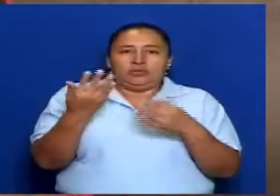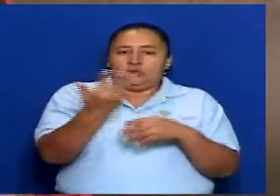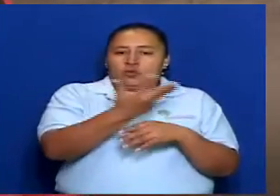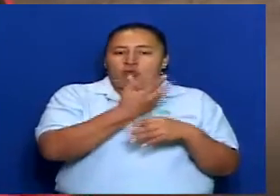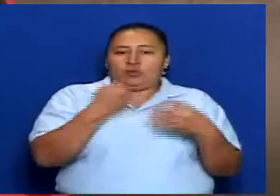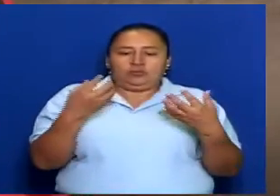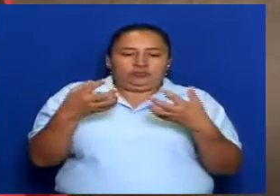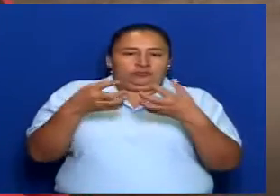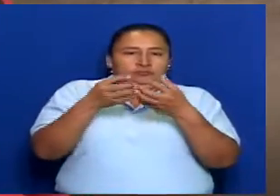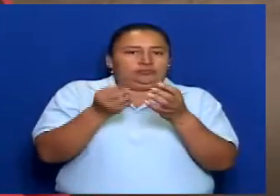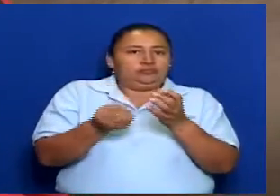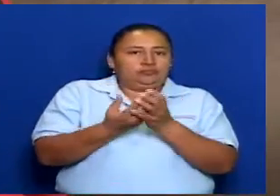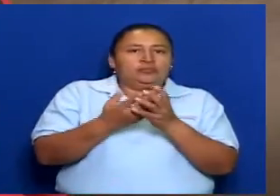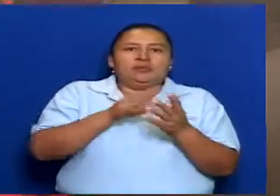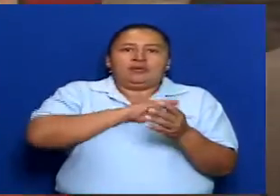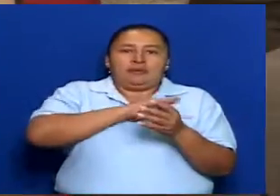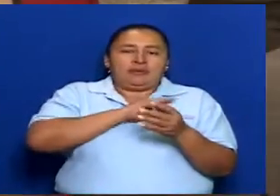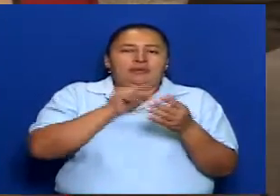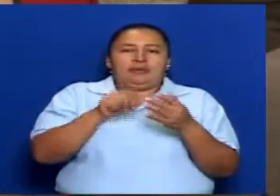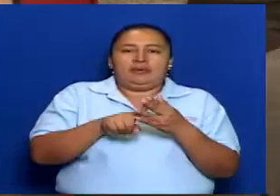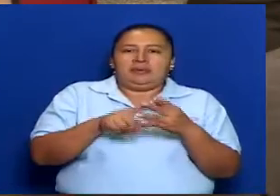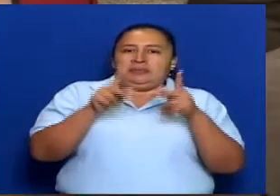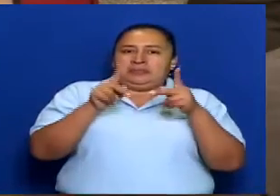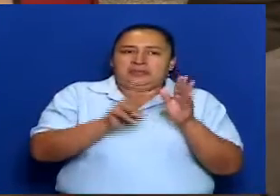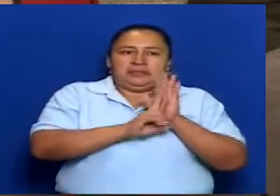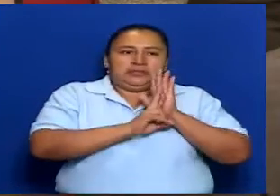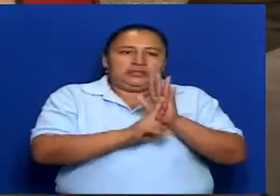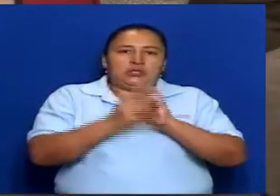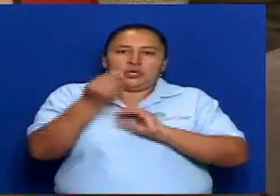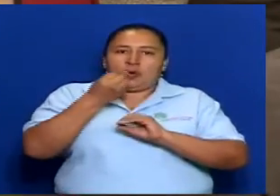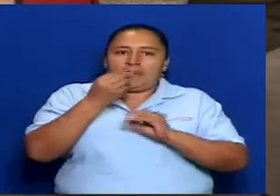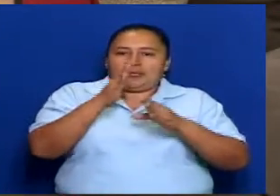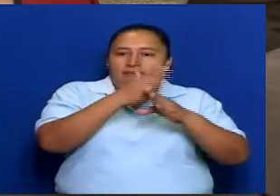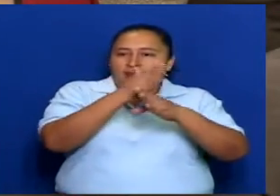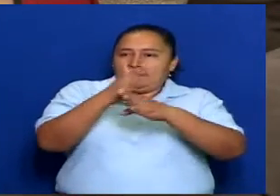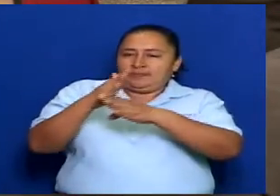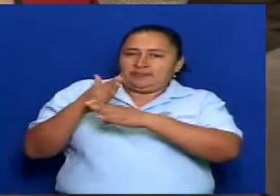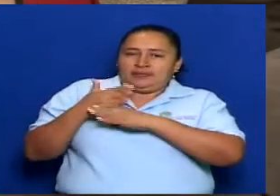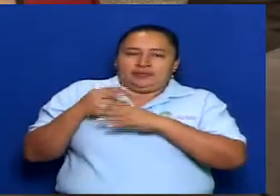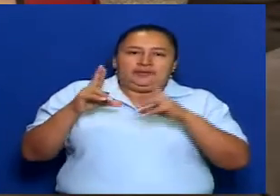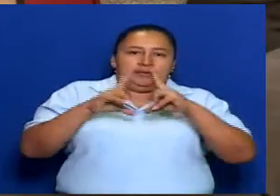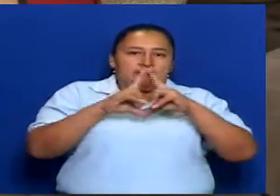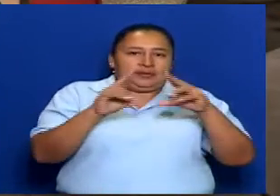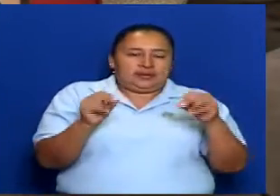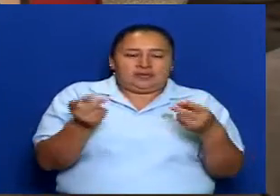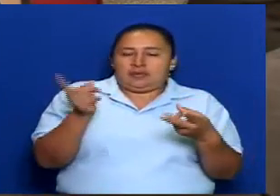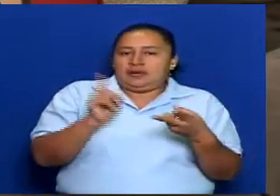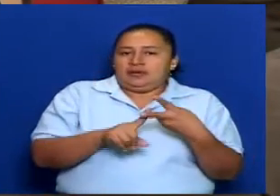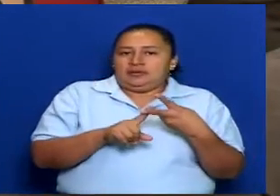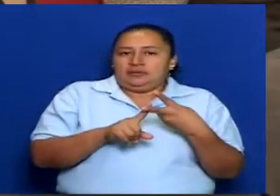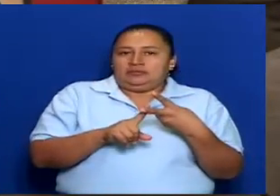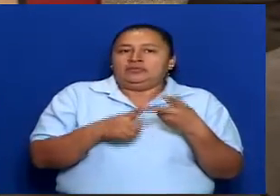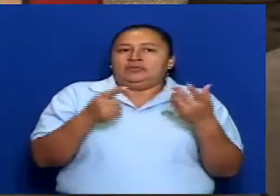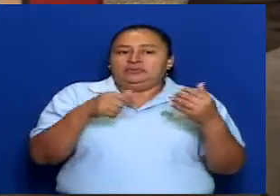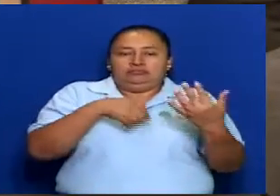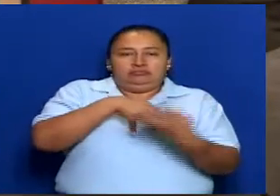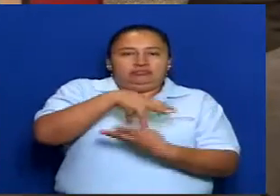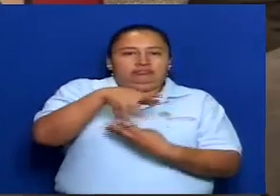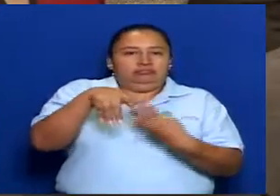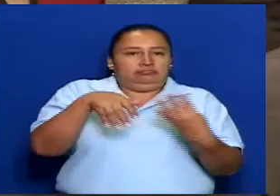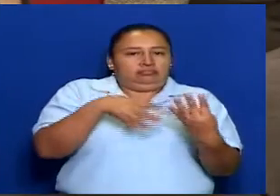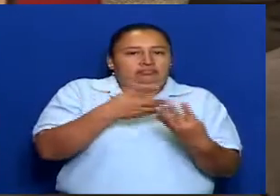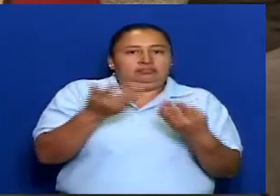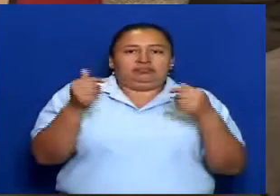integrados. Habían representaciones de comidas de los diferentes lugares de Nicaragua. Fue una interrelación